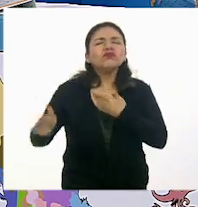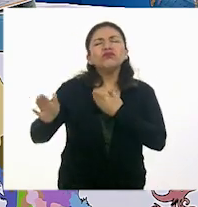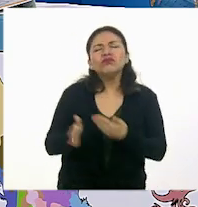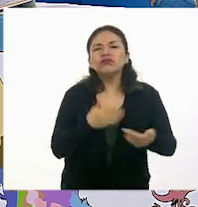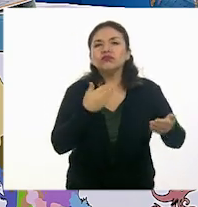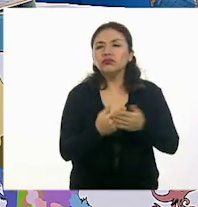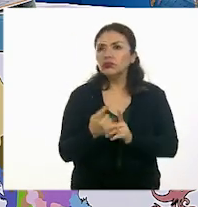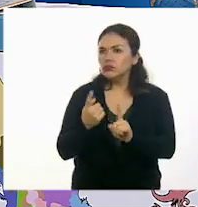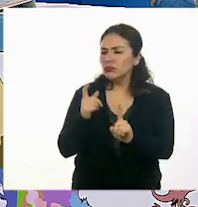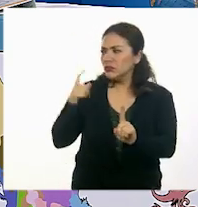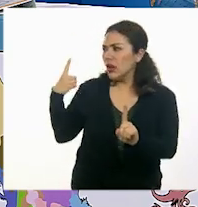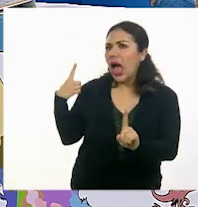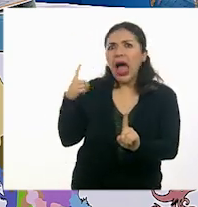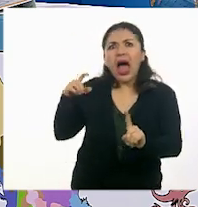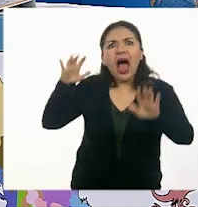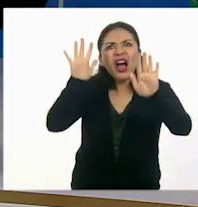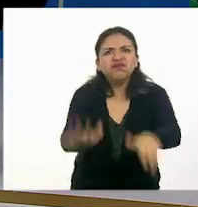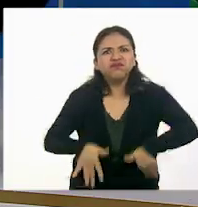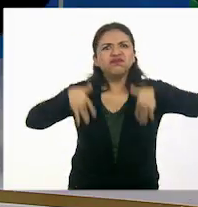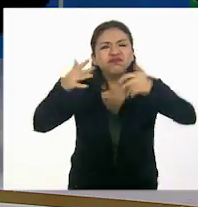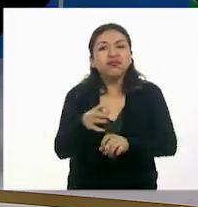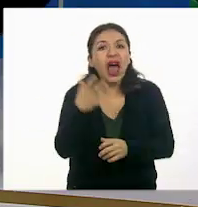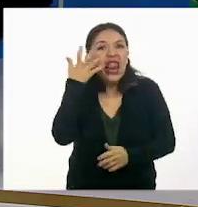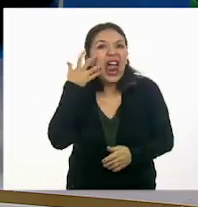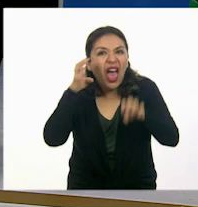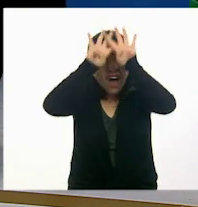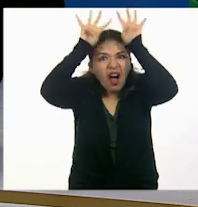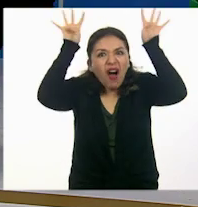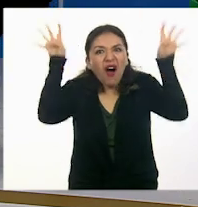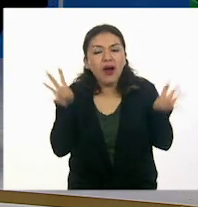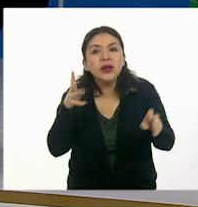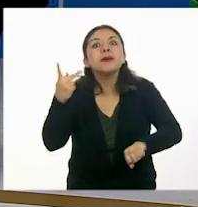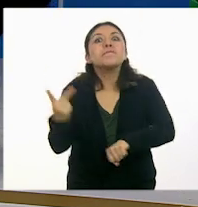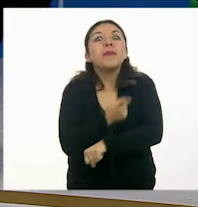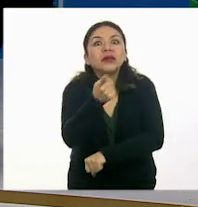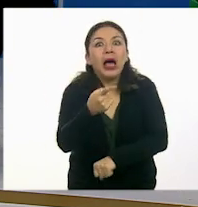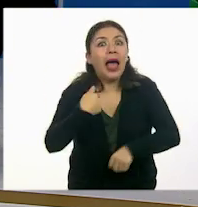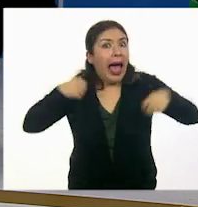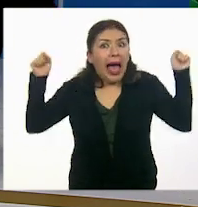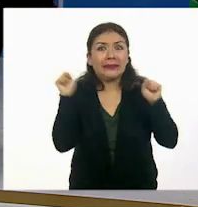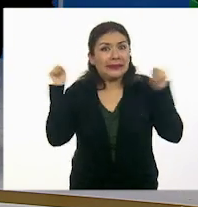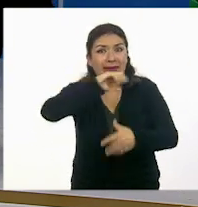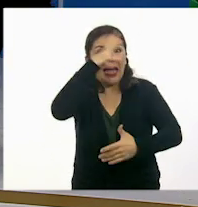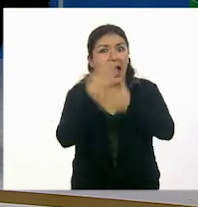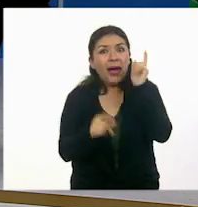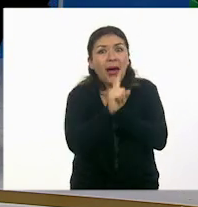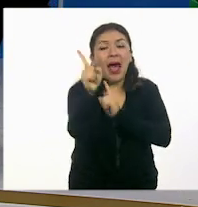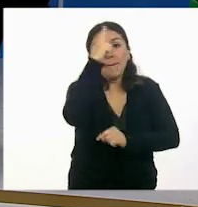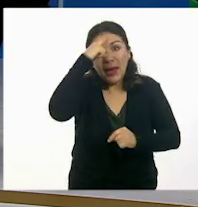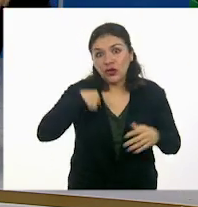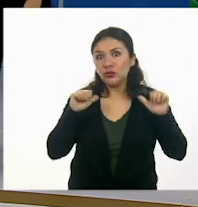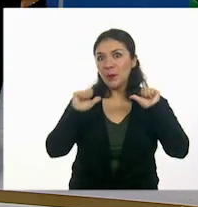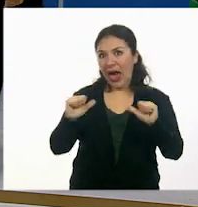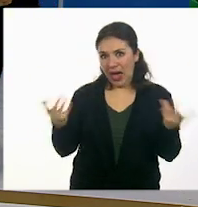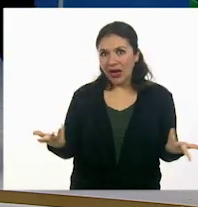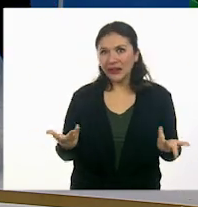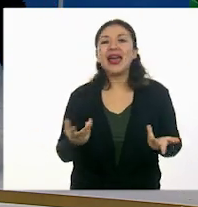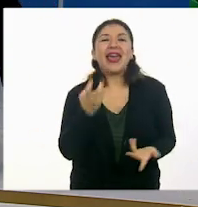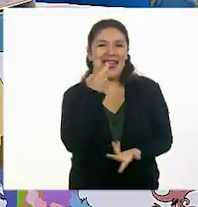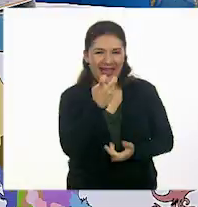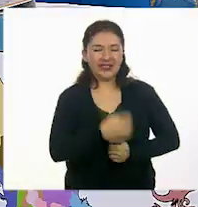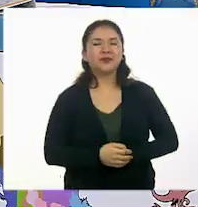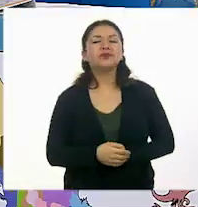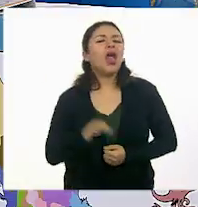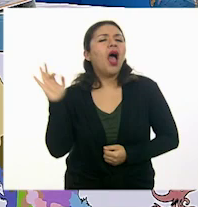persiguiendo un león enfurecido? Me voy corriendo a cualquier otro lugar para ponerme a salvo. Exactamente. Ahora,